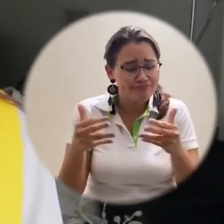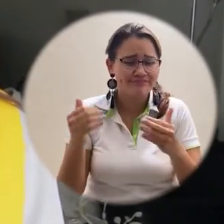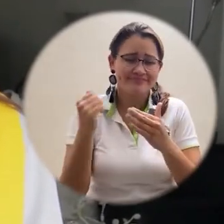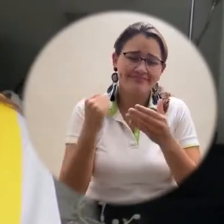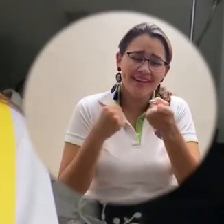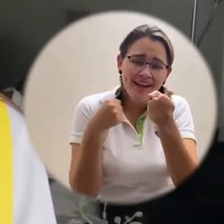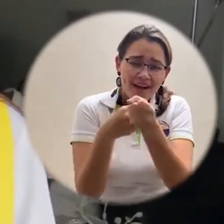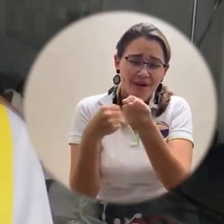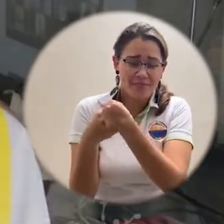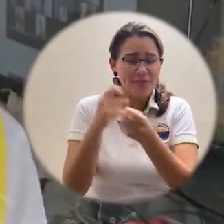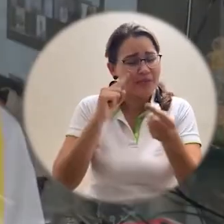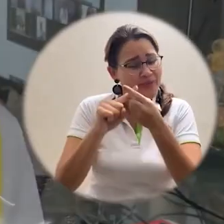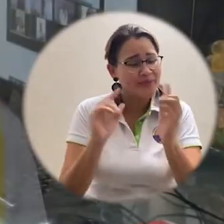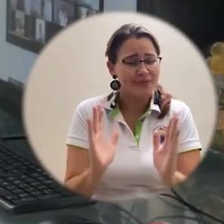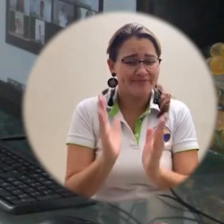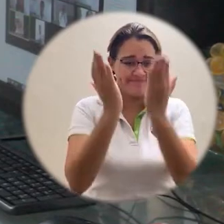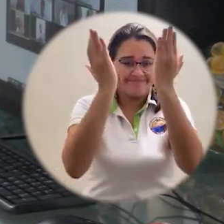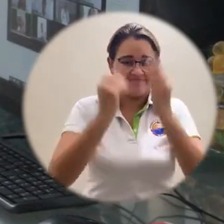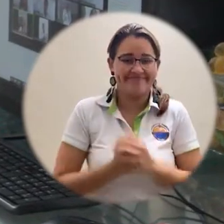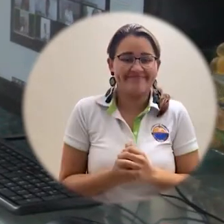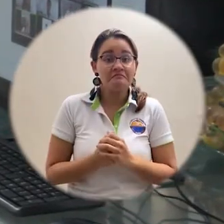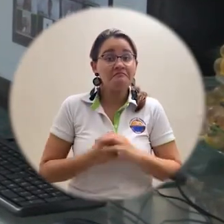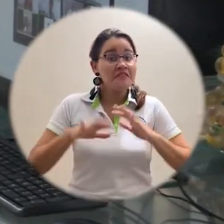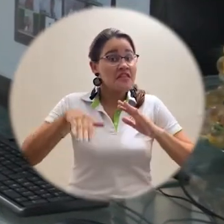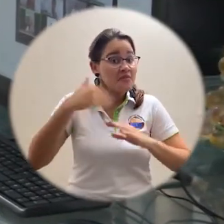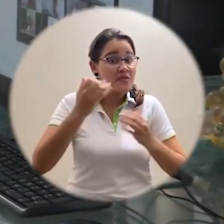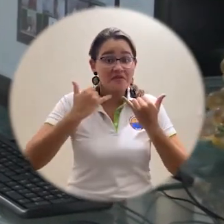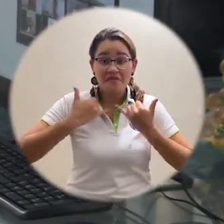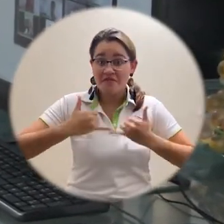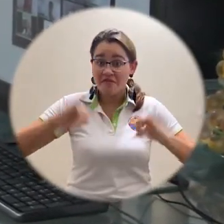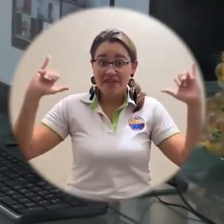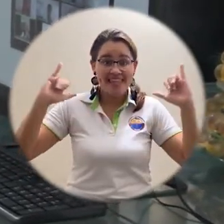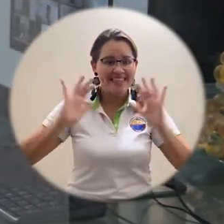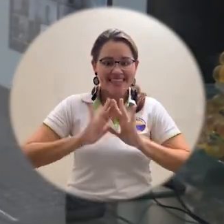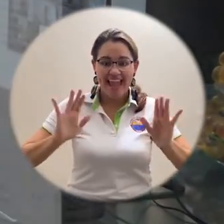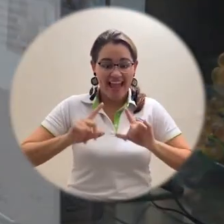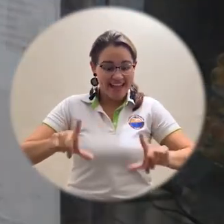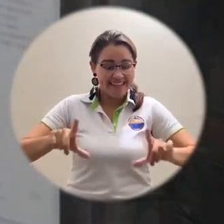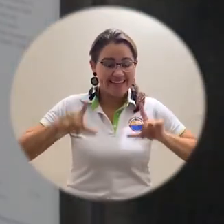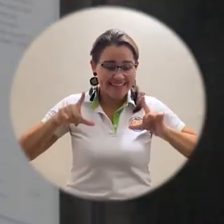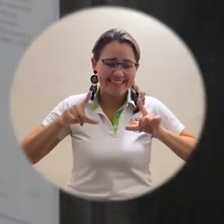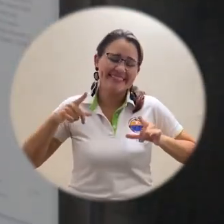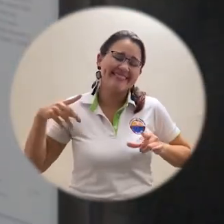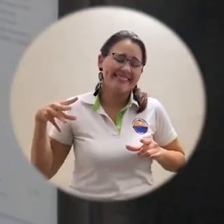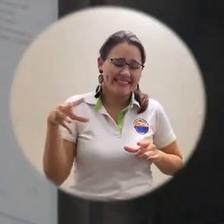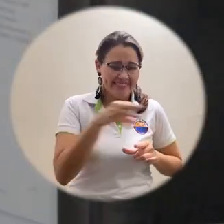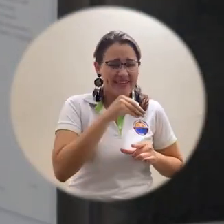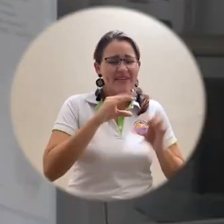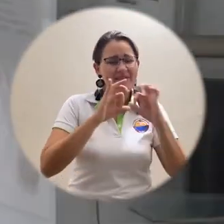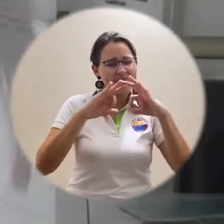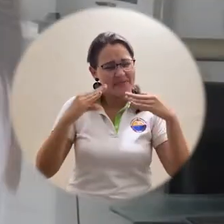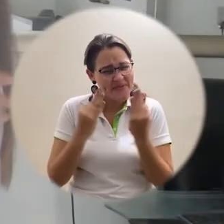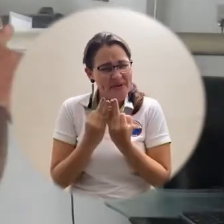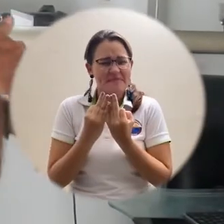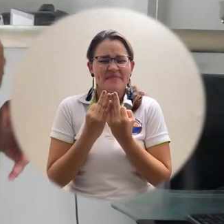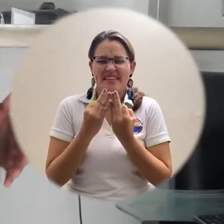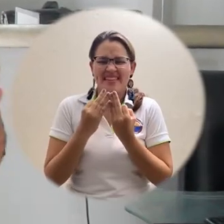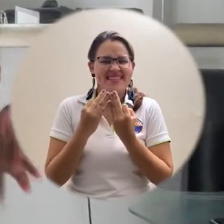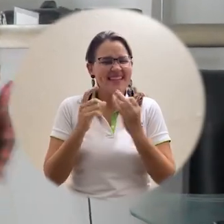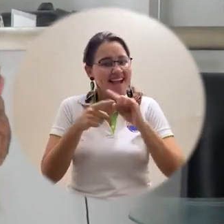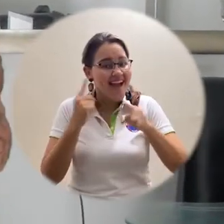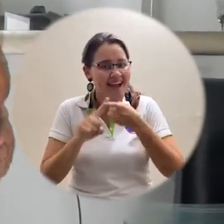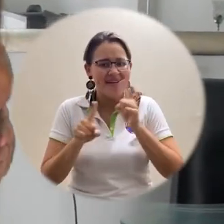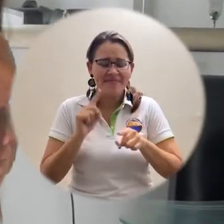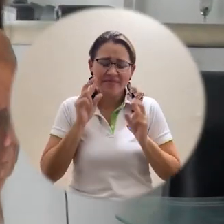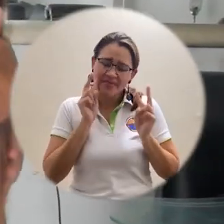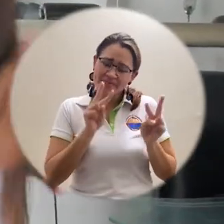mejorar un poco esta situación. Al final de la ceremonia, y aunque de otra forma, la misma alegría se refleja en el rostro de familiares y